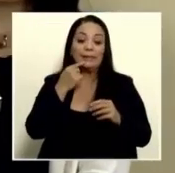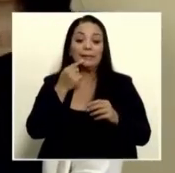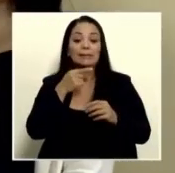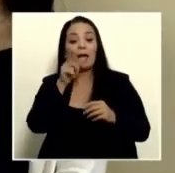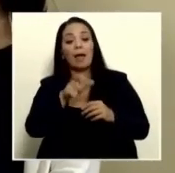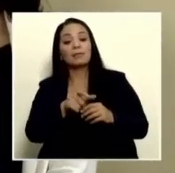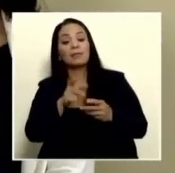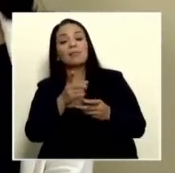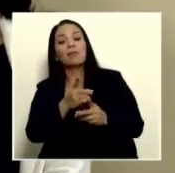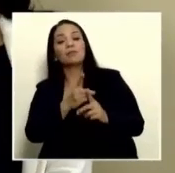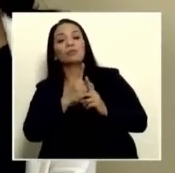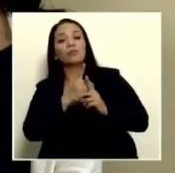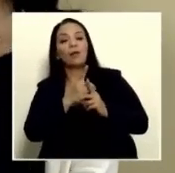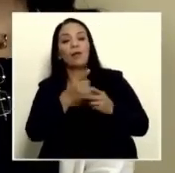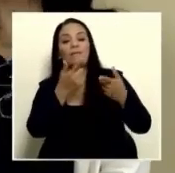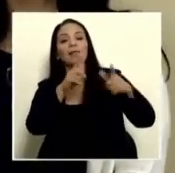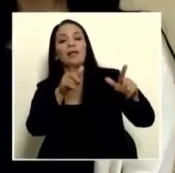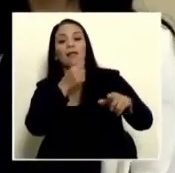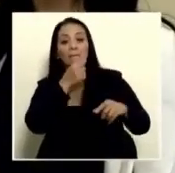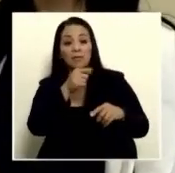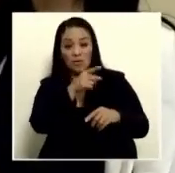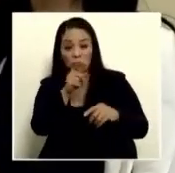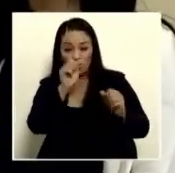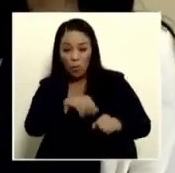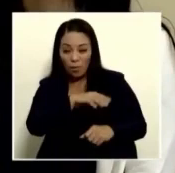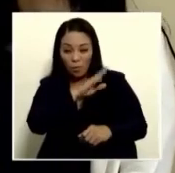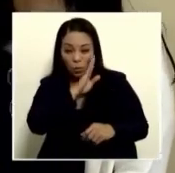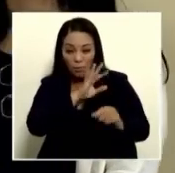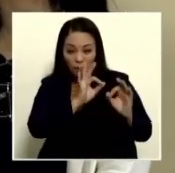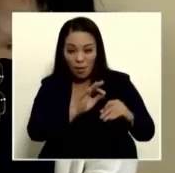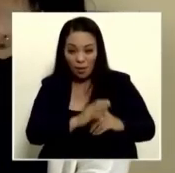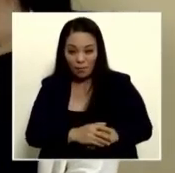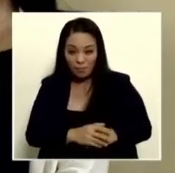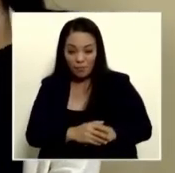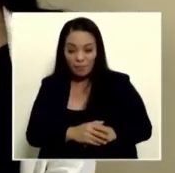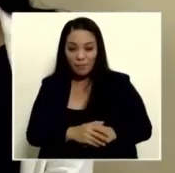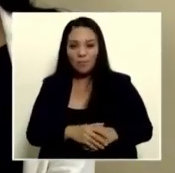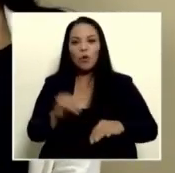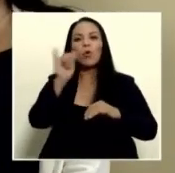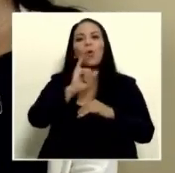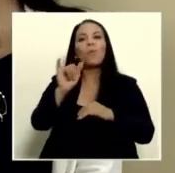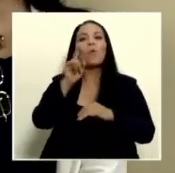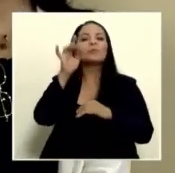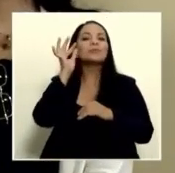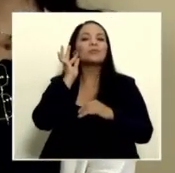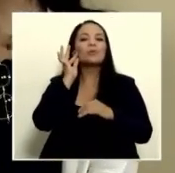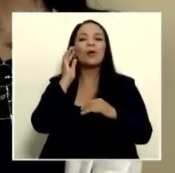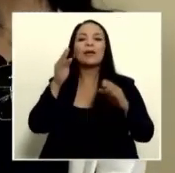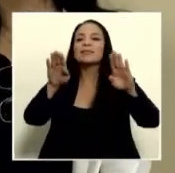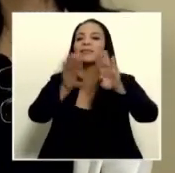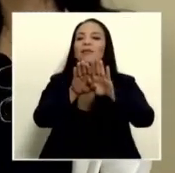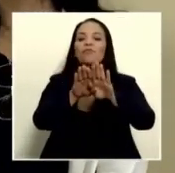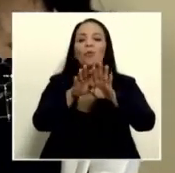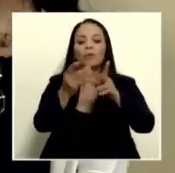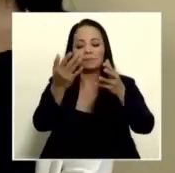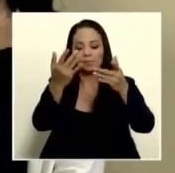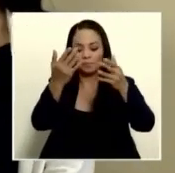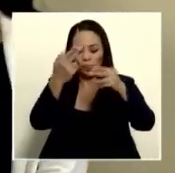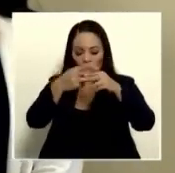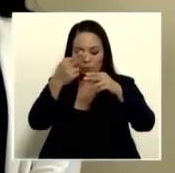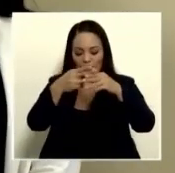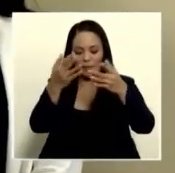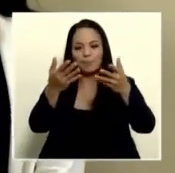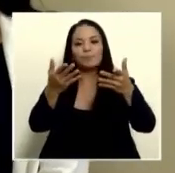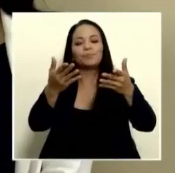como la señora que cerró en el 2011 el parque el cómo se llama el